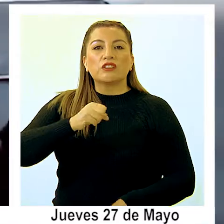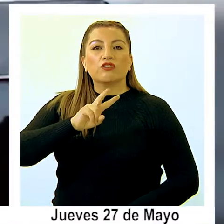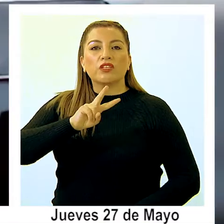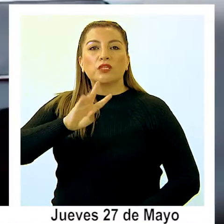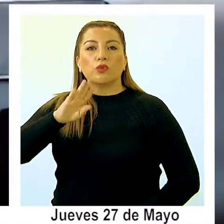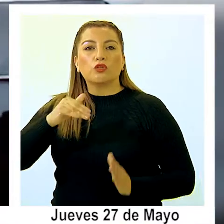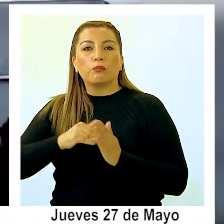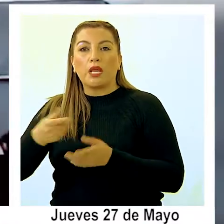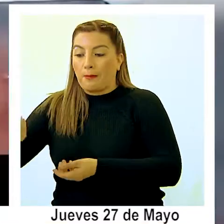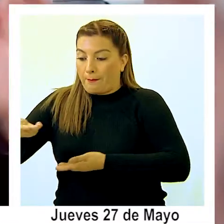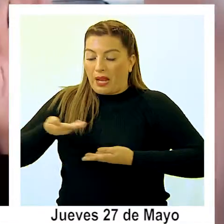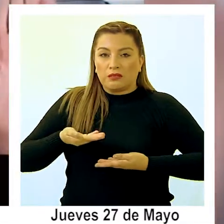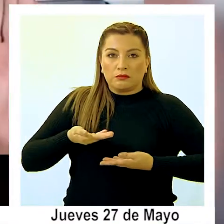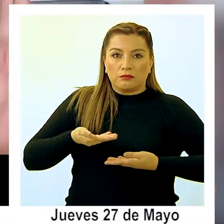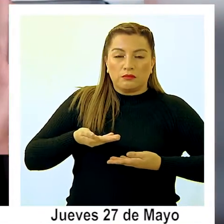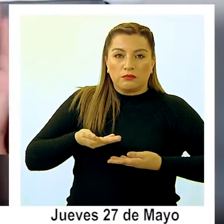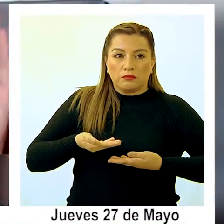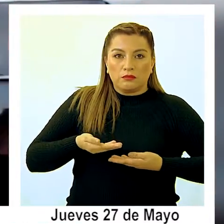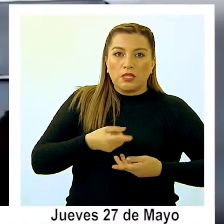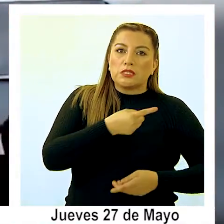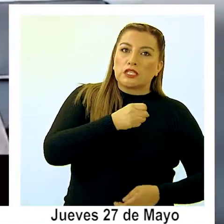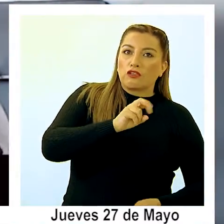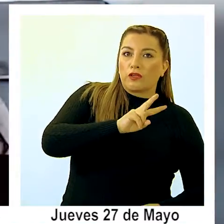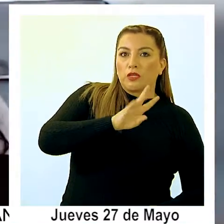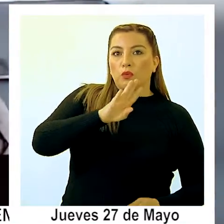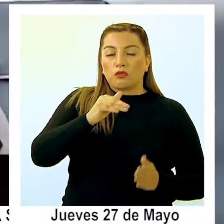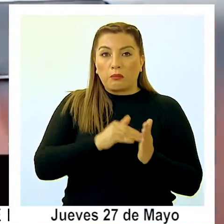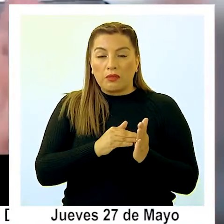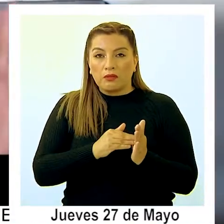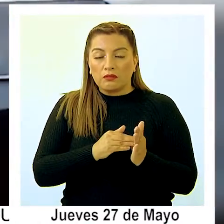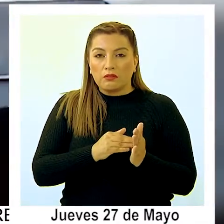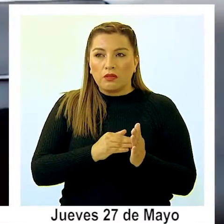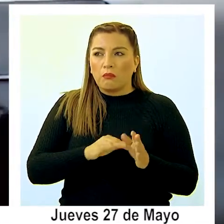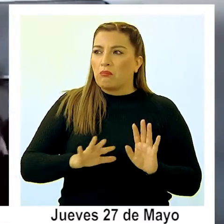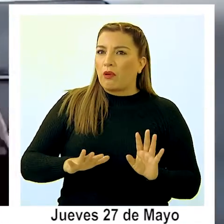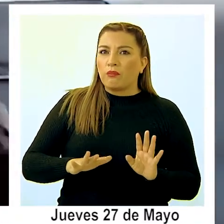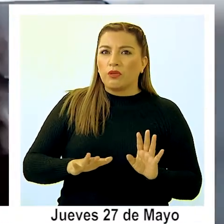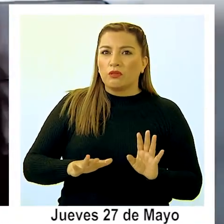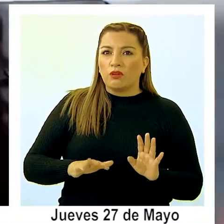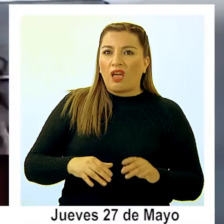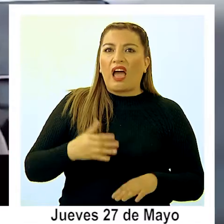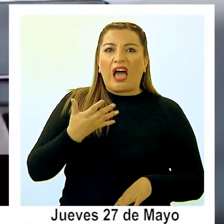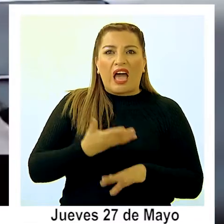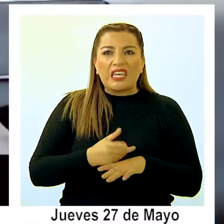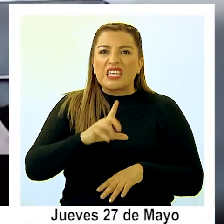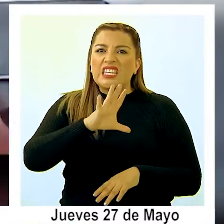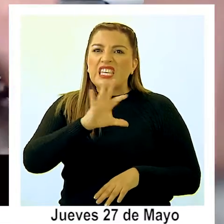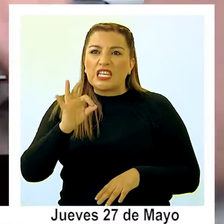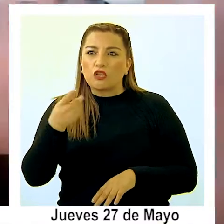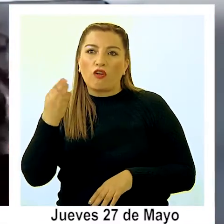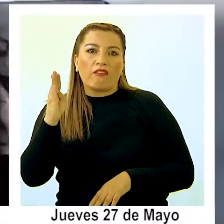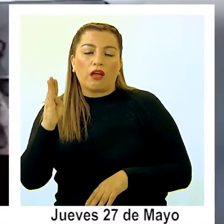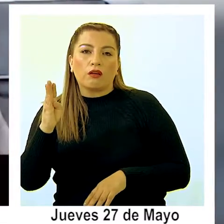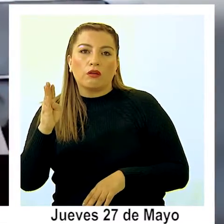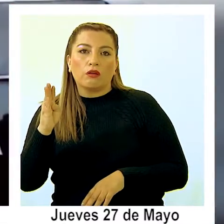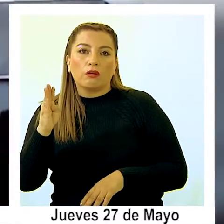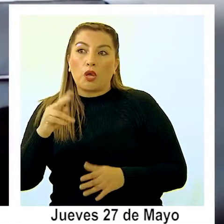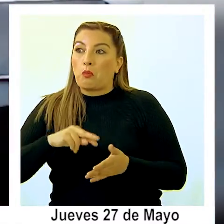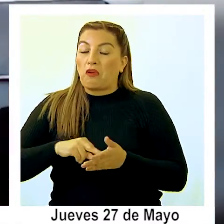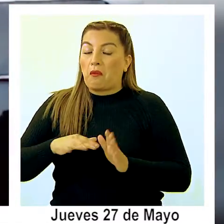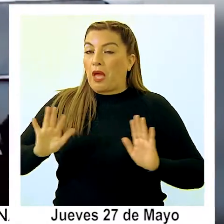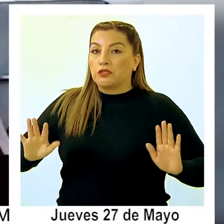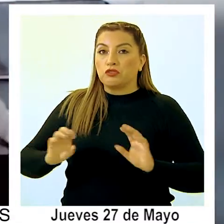mil pesos. Y de esos de ciento veinticuatro mil pesos, tienen que haber como quinientos pesos dentro de esa cuenta, que no sé qué problemas van hacer